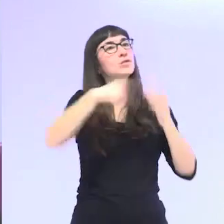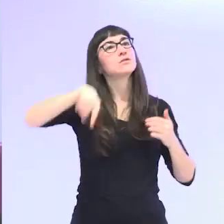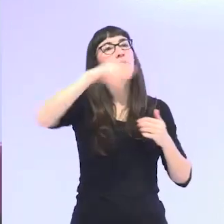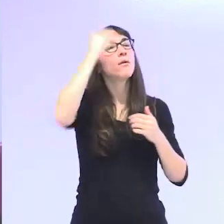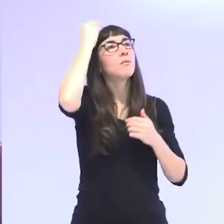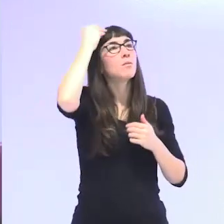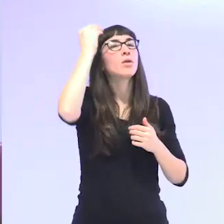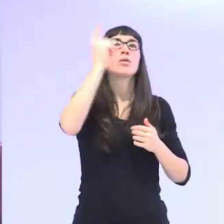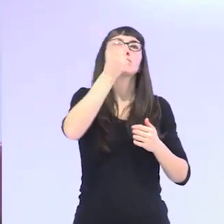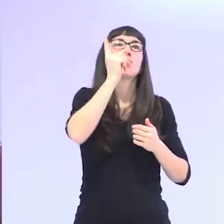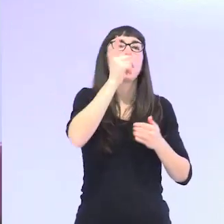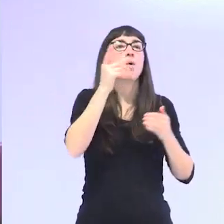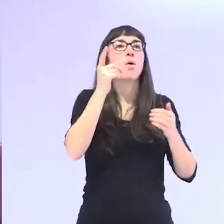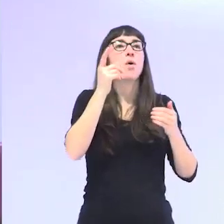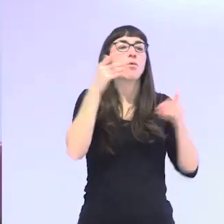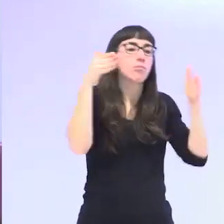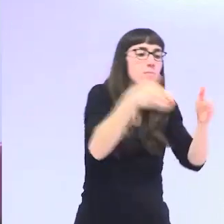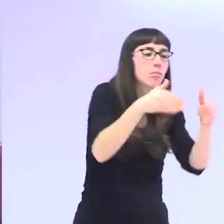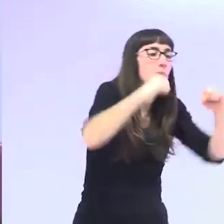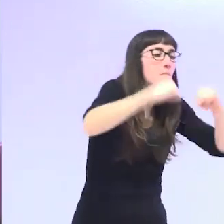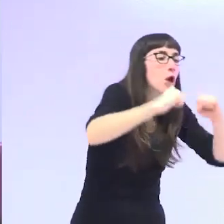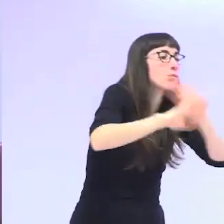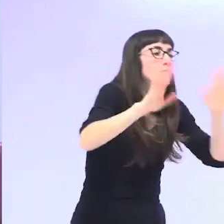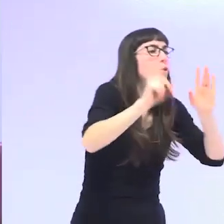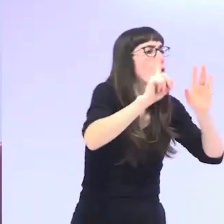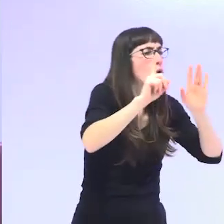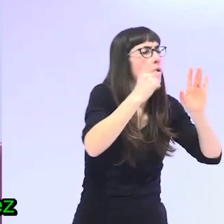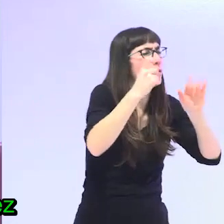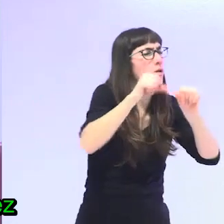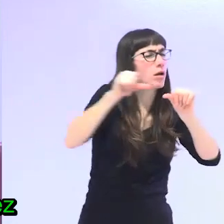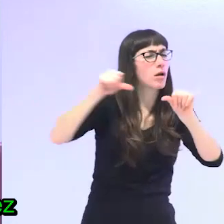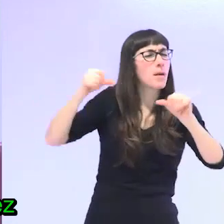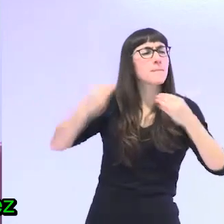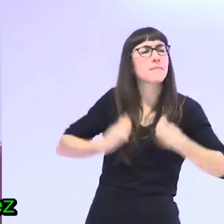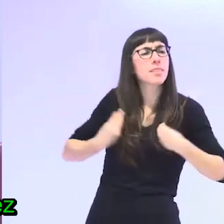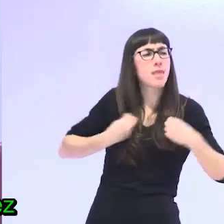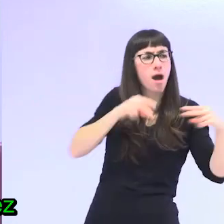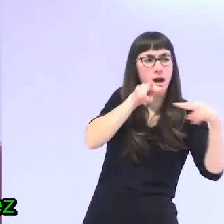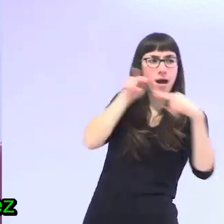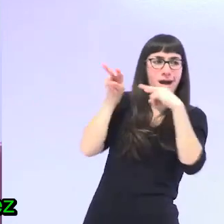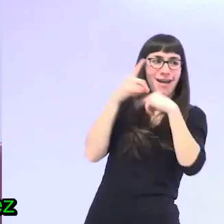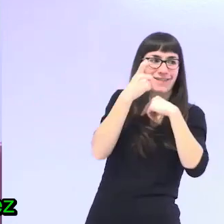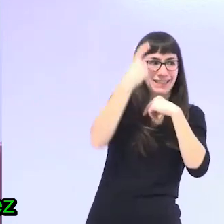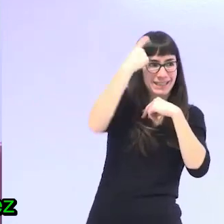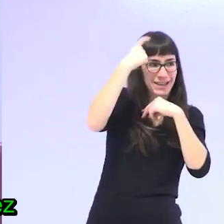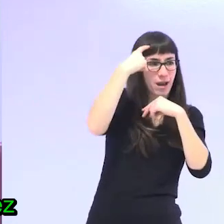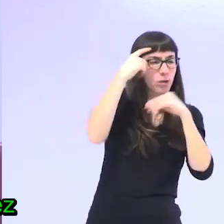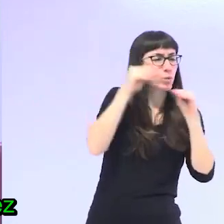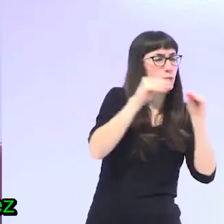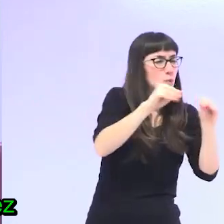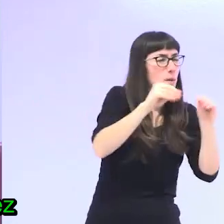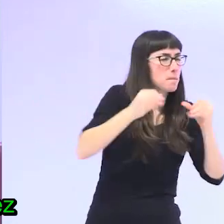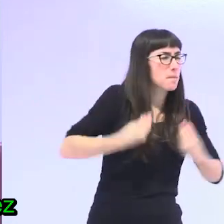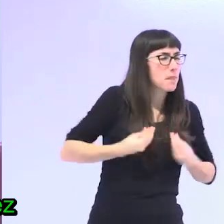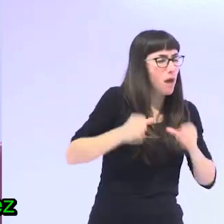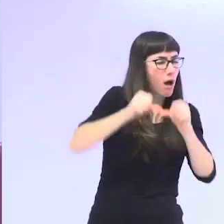analizar solo la vejez hay que analizar el curso de la vida porque ahí es donde vemos las consecuencias que tiene sobre la vejez